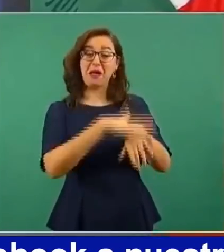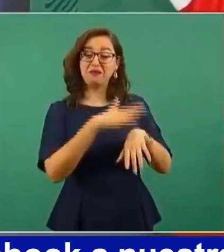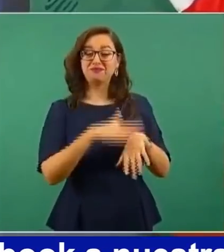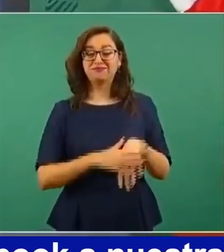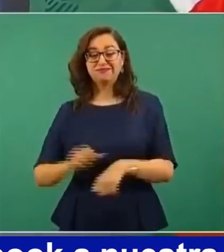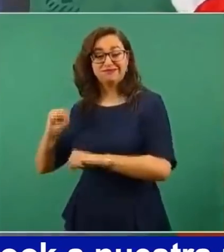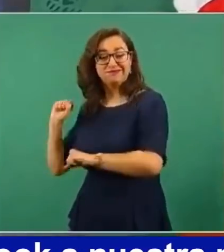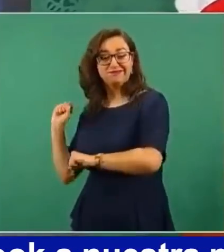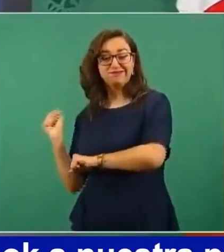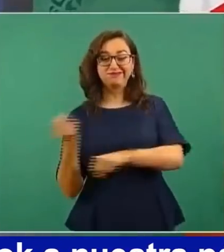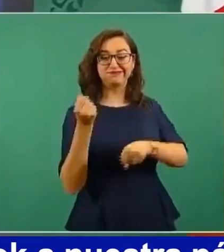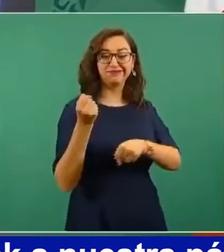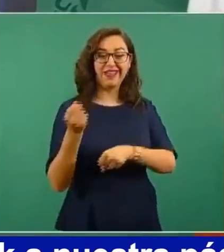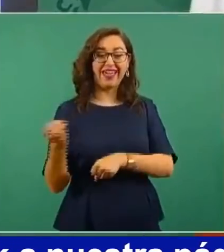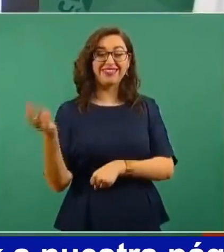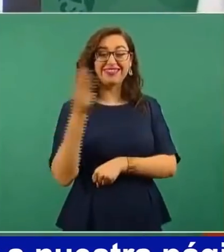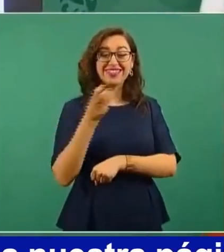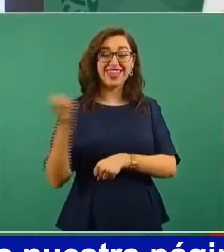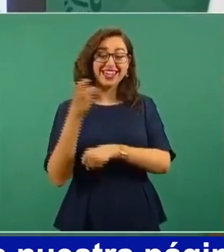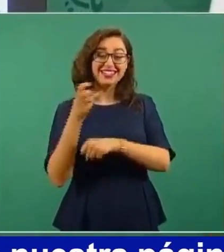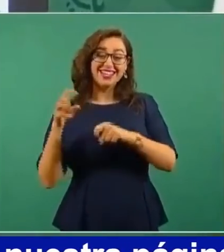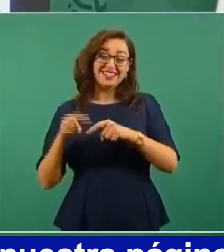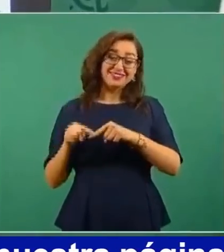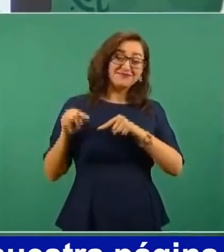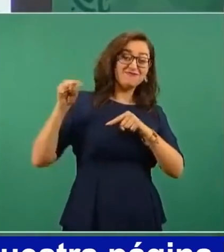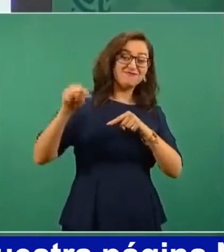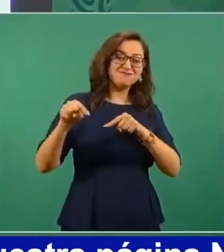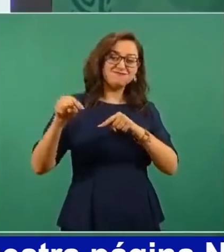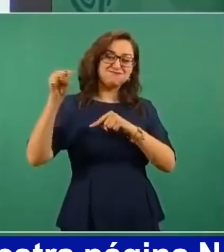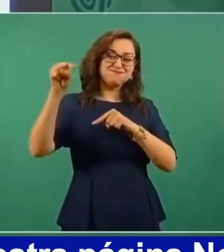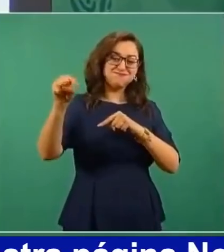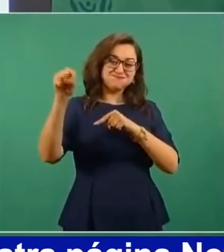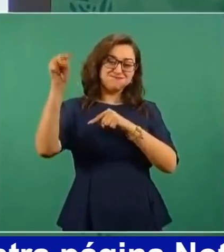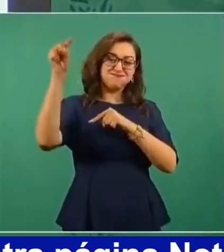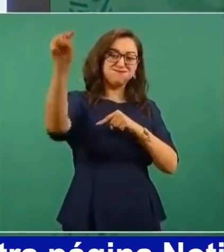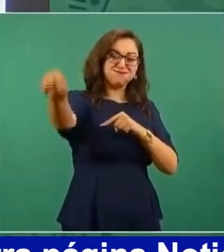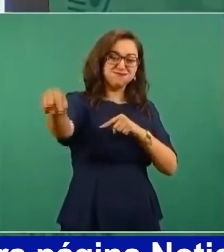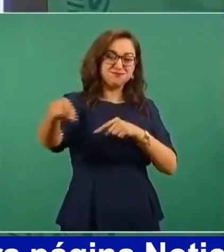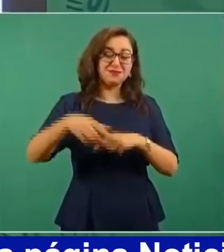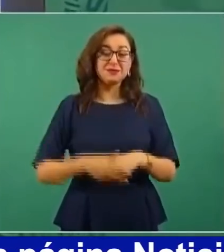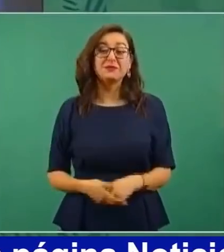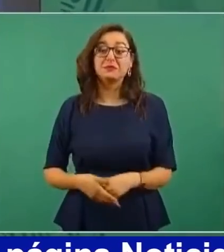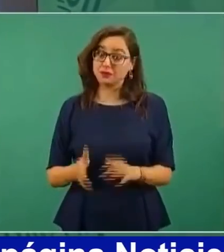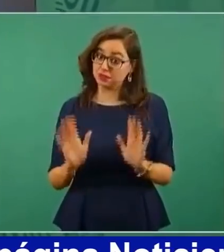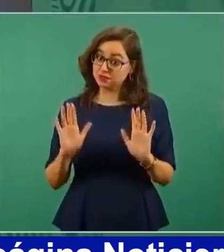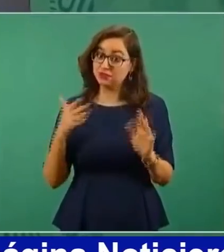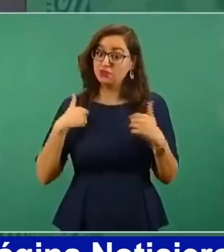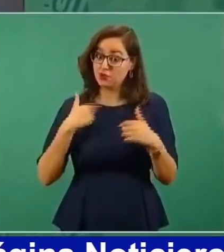Y eso en la temporada post-COVID.